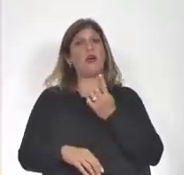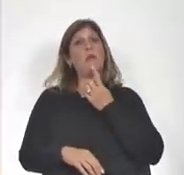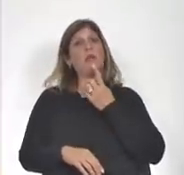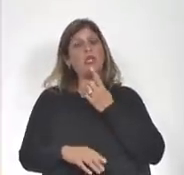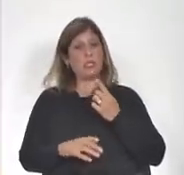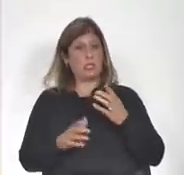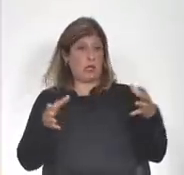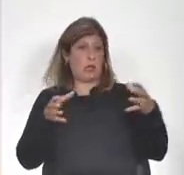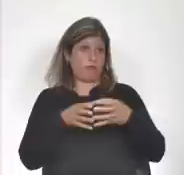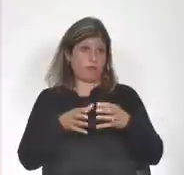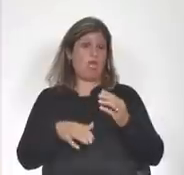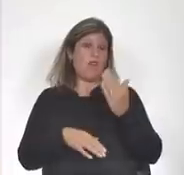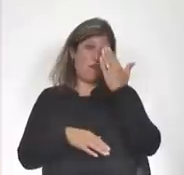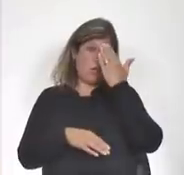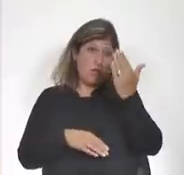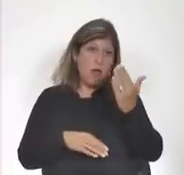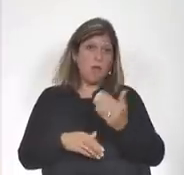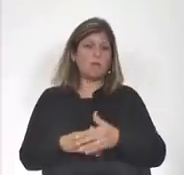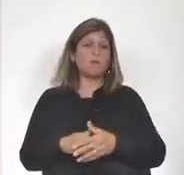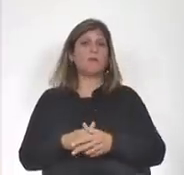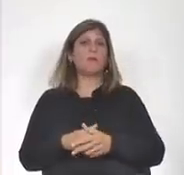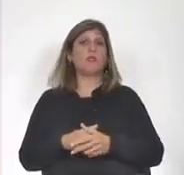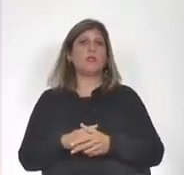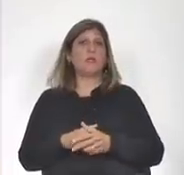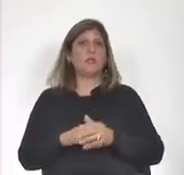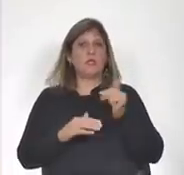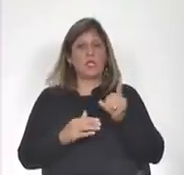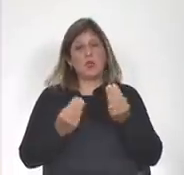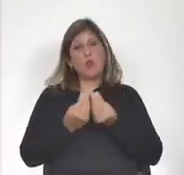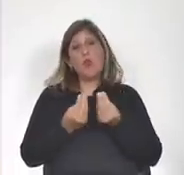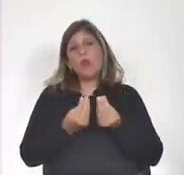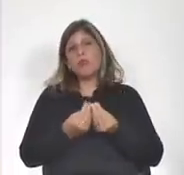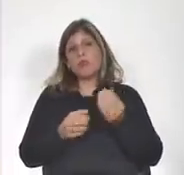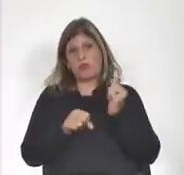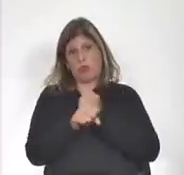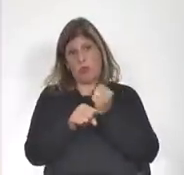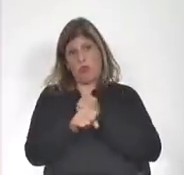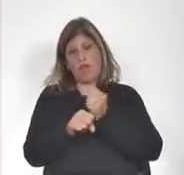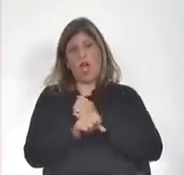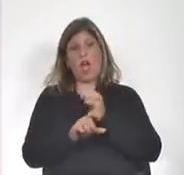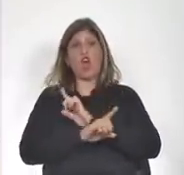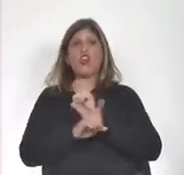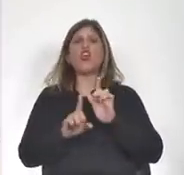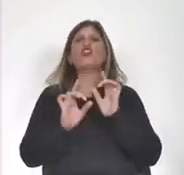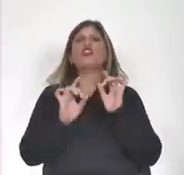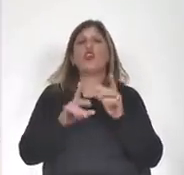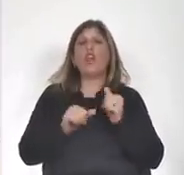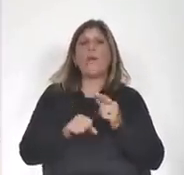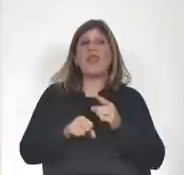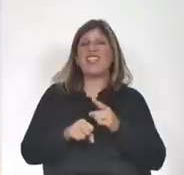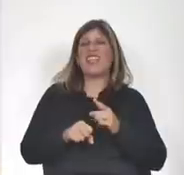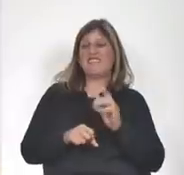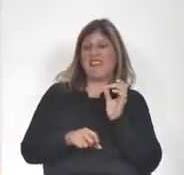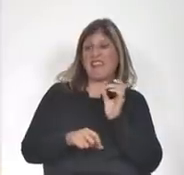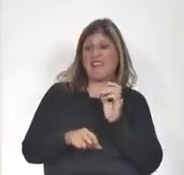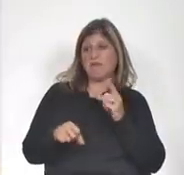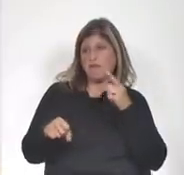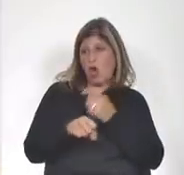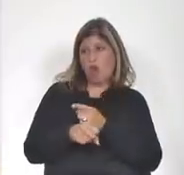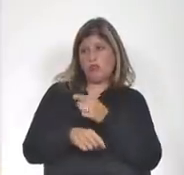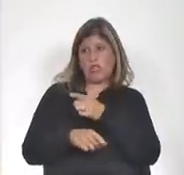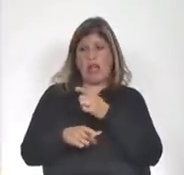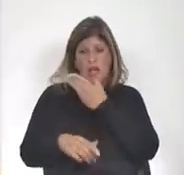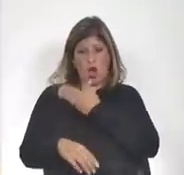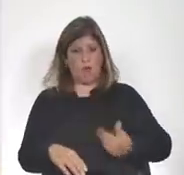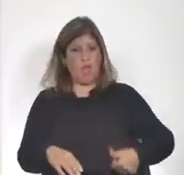que somos, como Frente Amplio, tenemos muchas tareas. La única tarea no es la de oposición al gobierno, no nos definimos